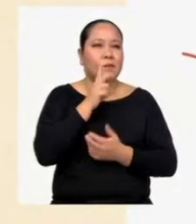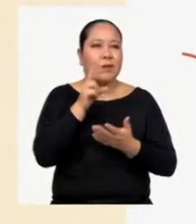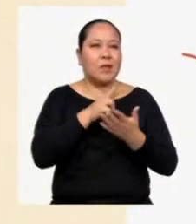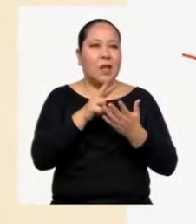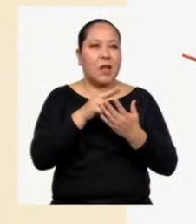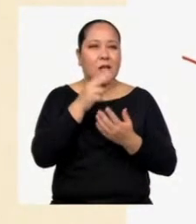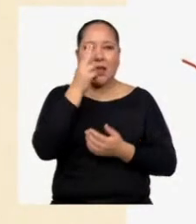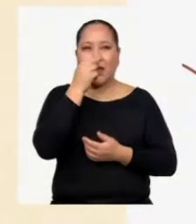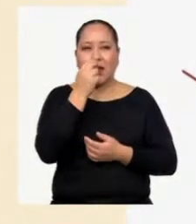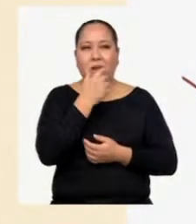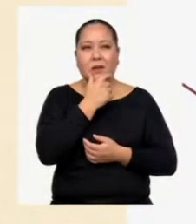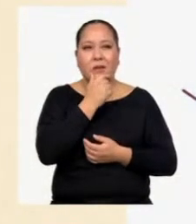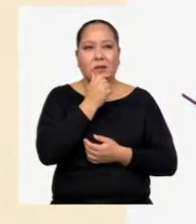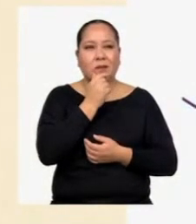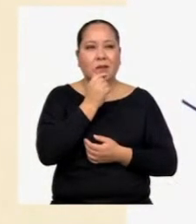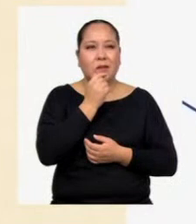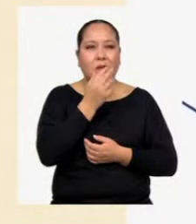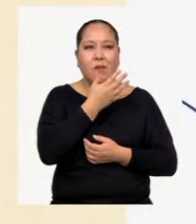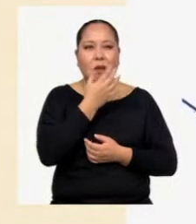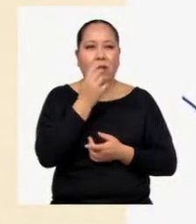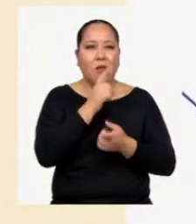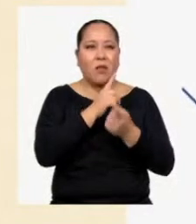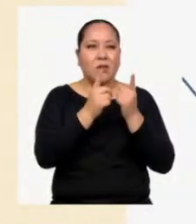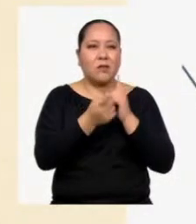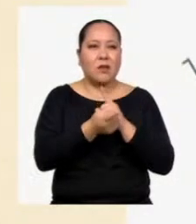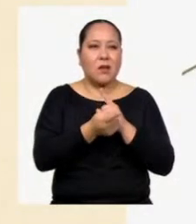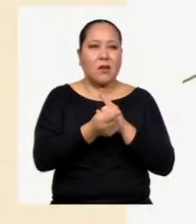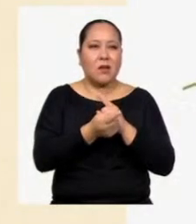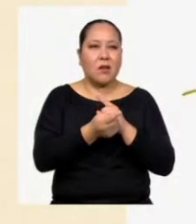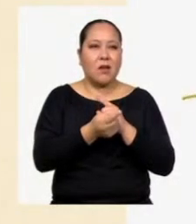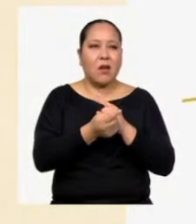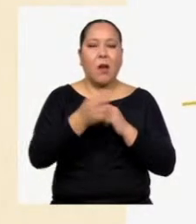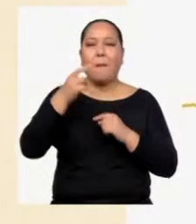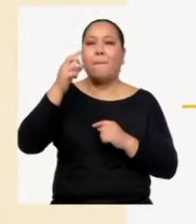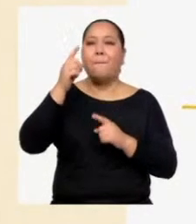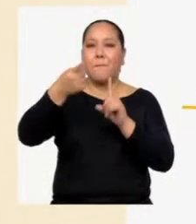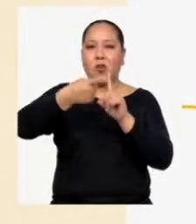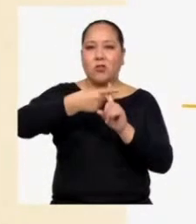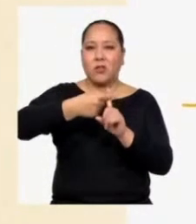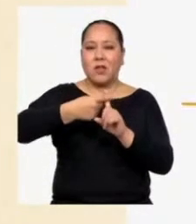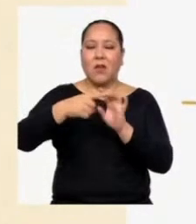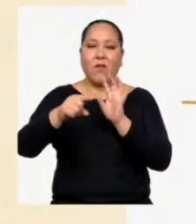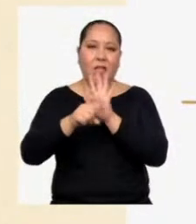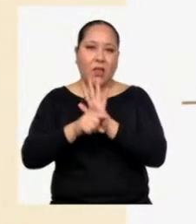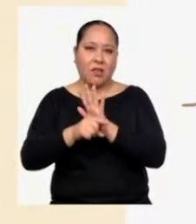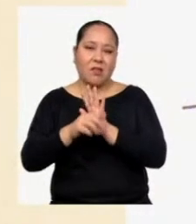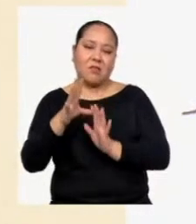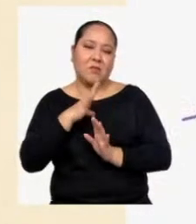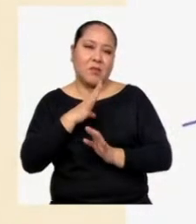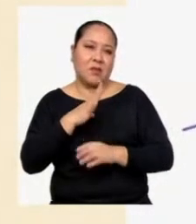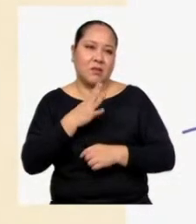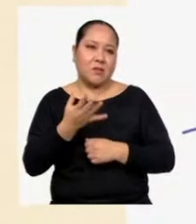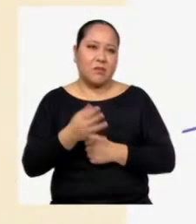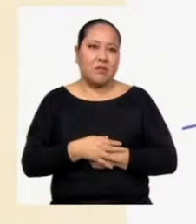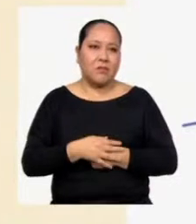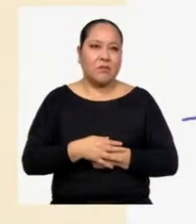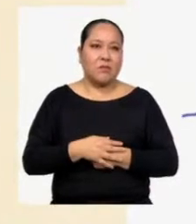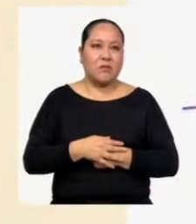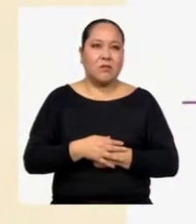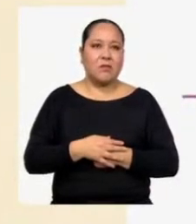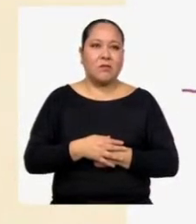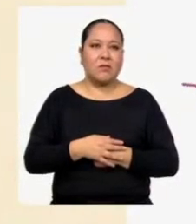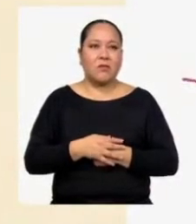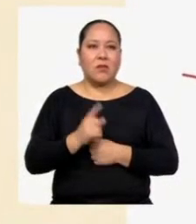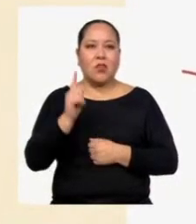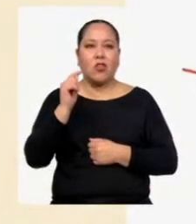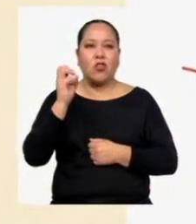Pensándolo mejor, las cambiaría por positiva y negativa Es más formal Tomando también se